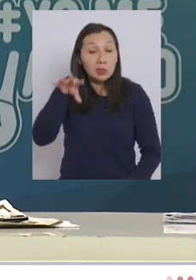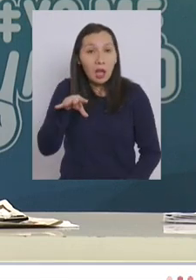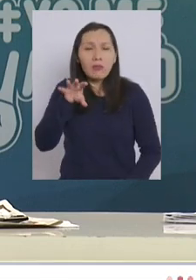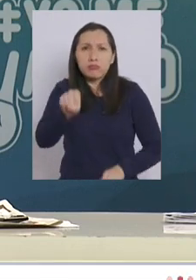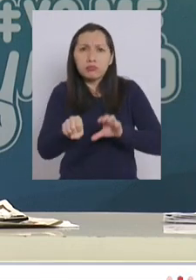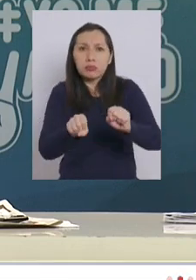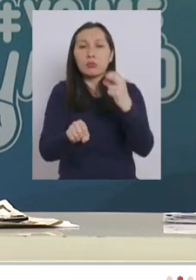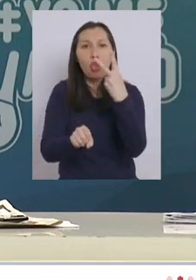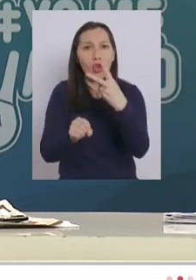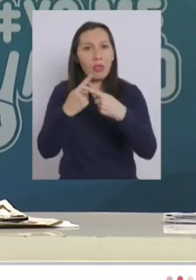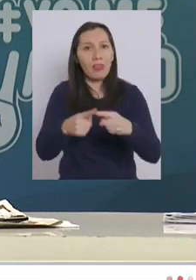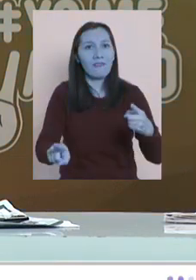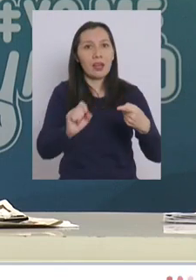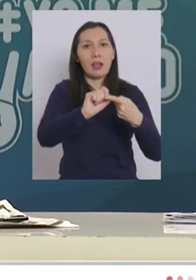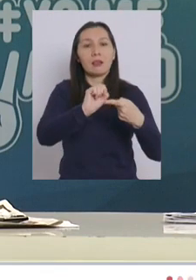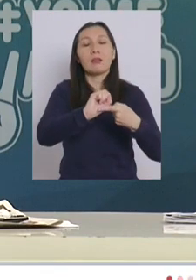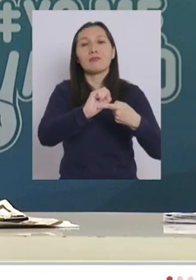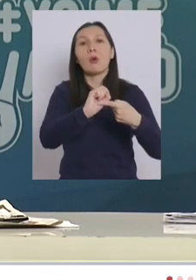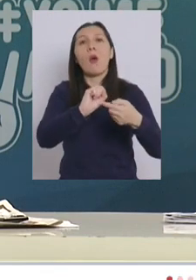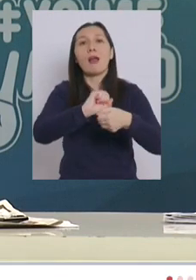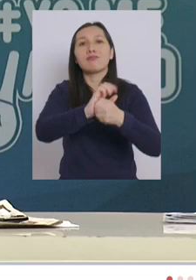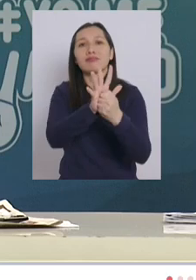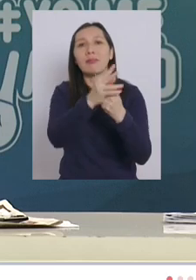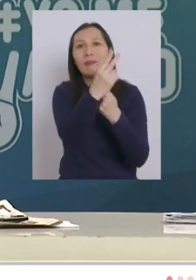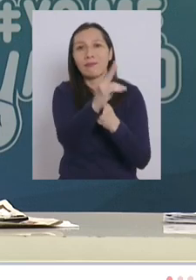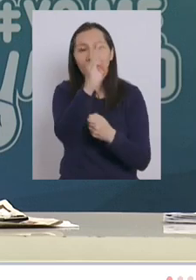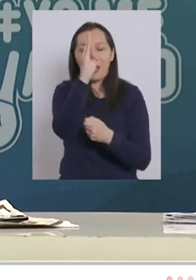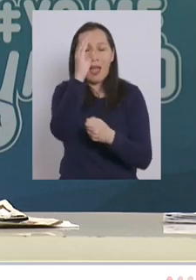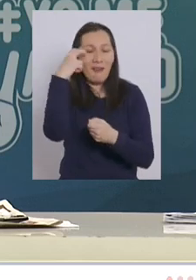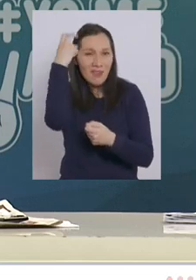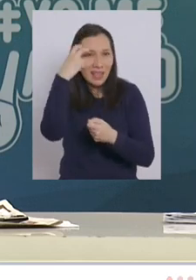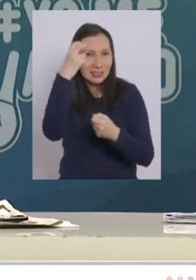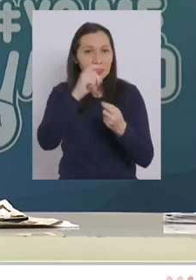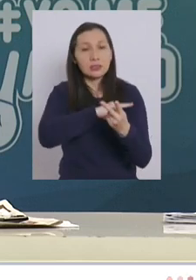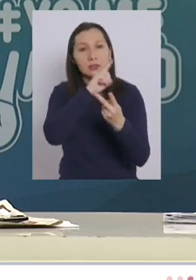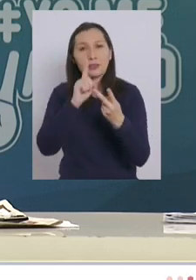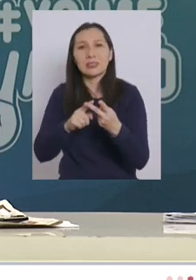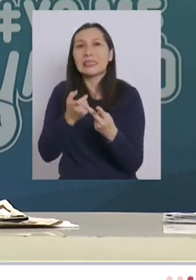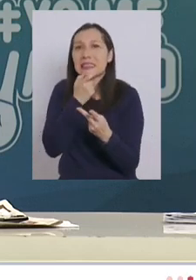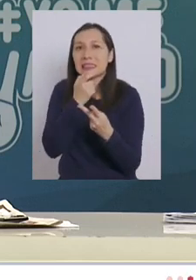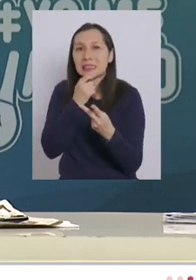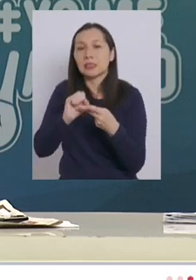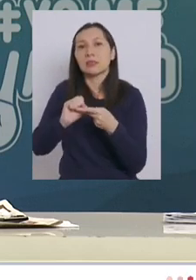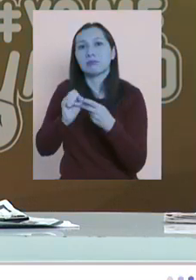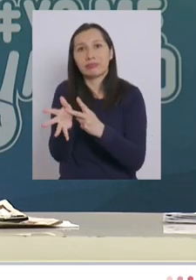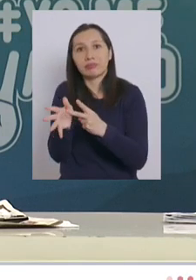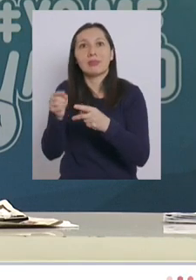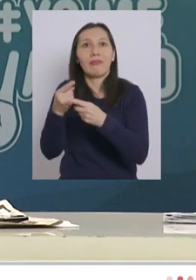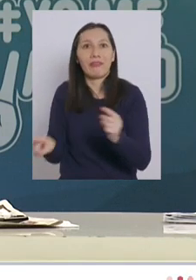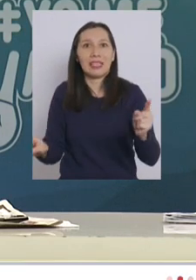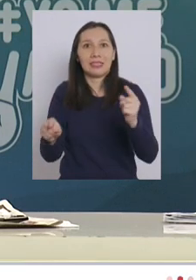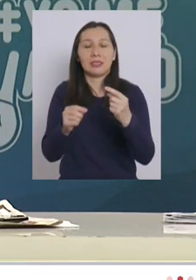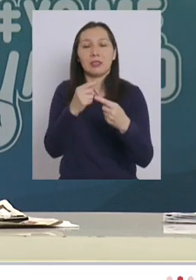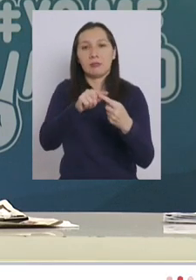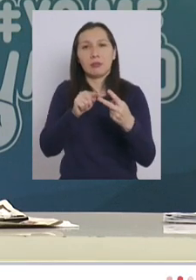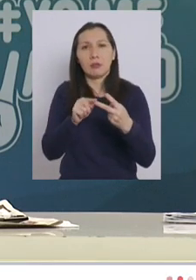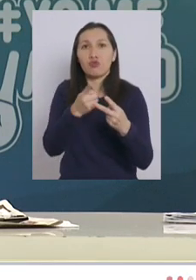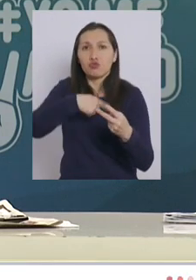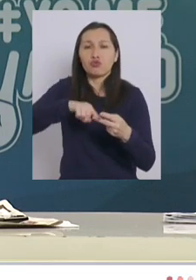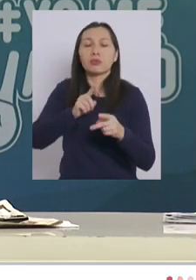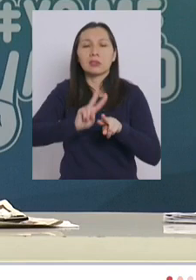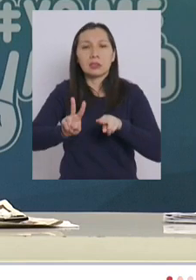han detectado dos variantes la variante brasileña y la variante británica nosotros estábamos haciendo